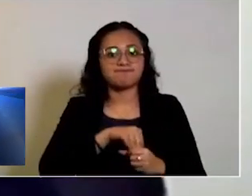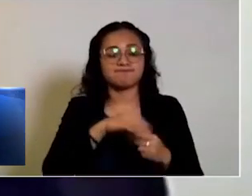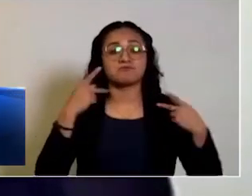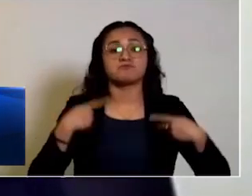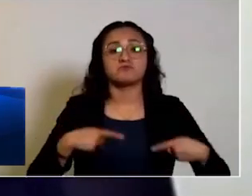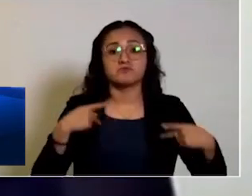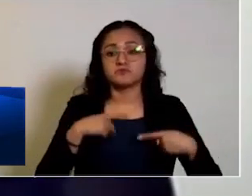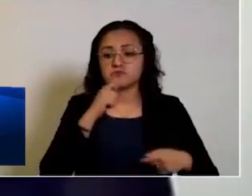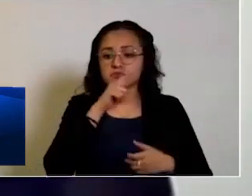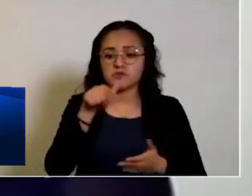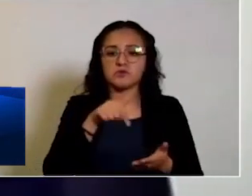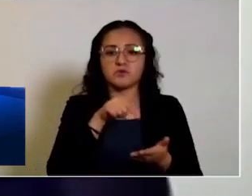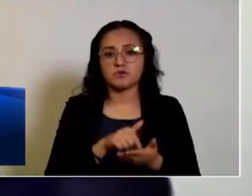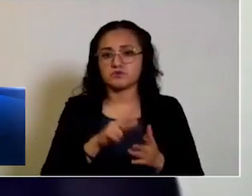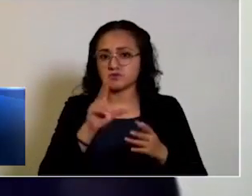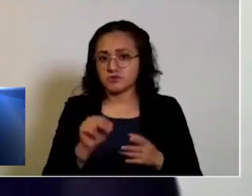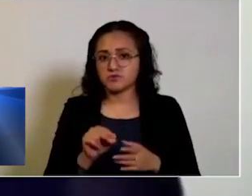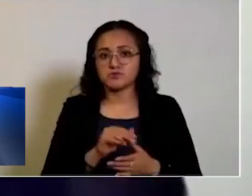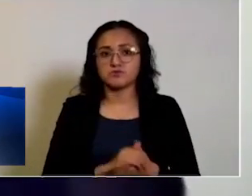personas en un mismo espacio.